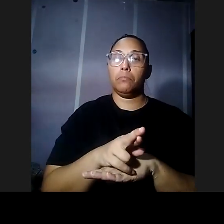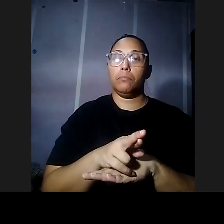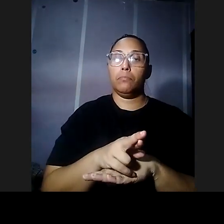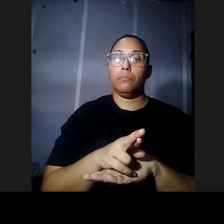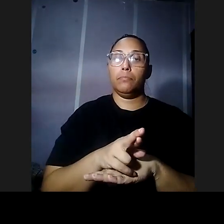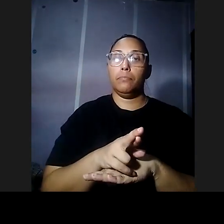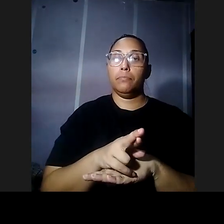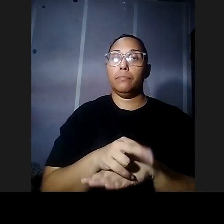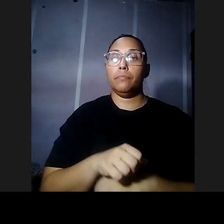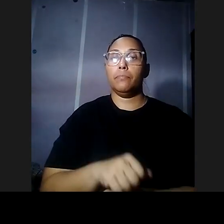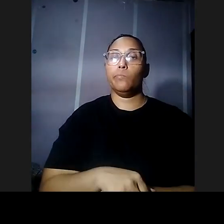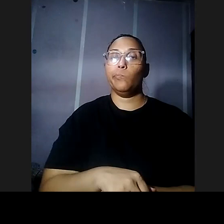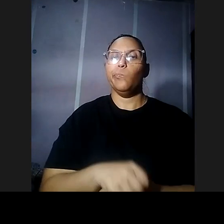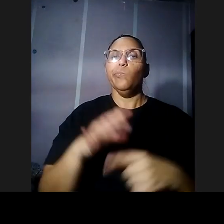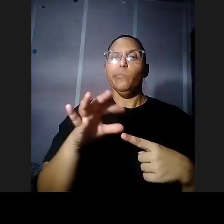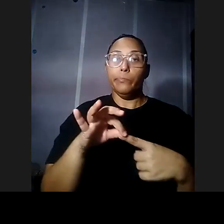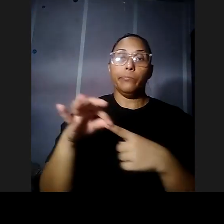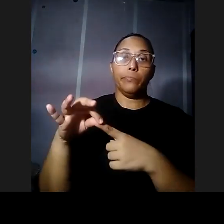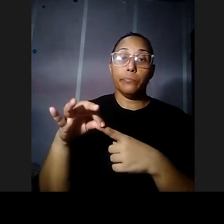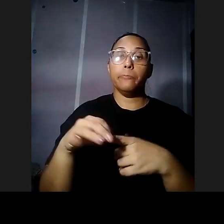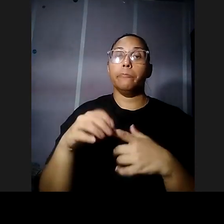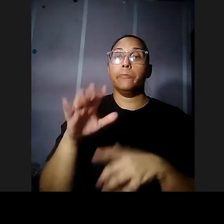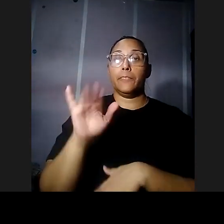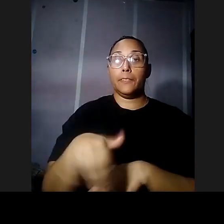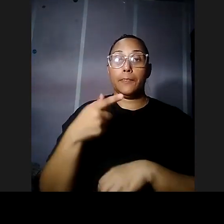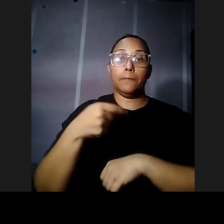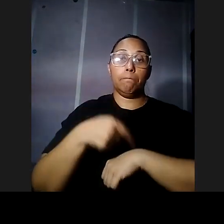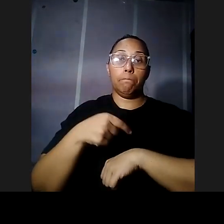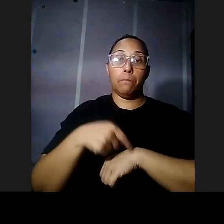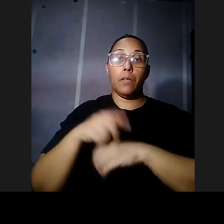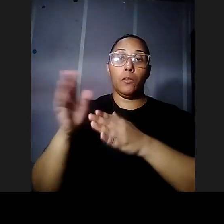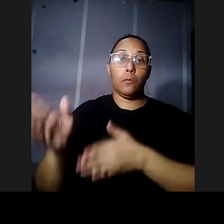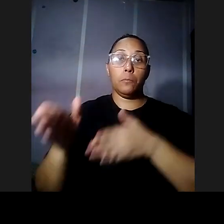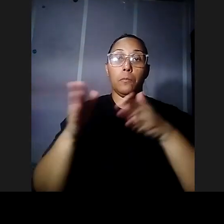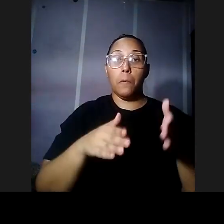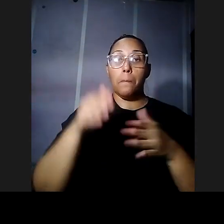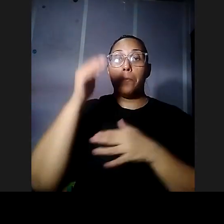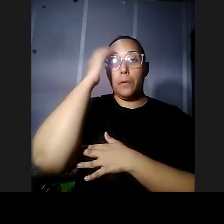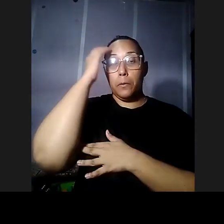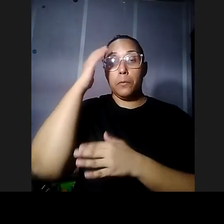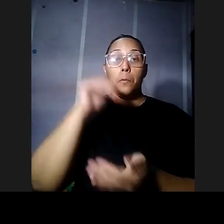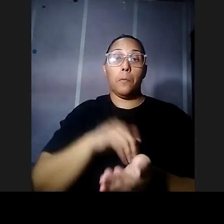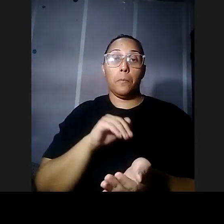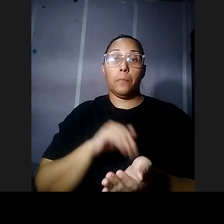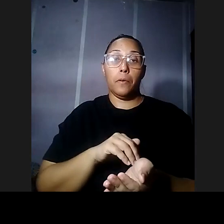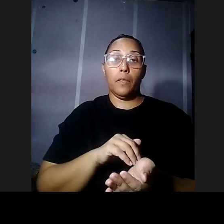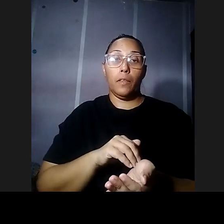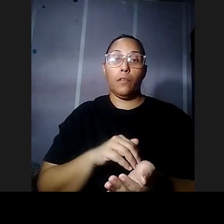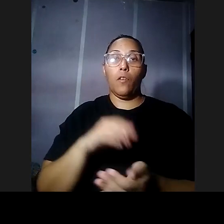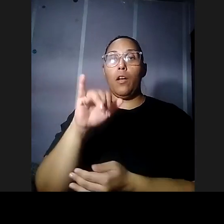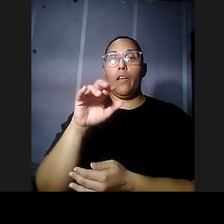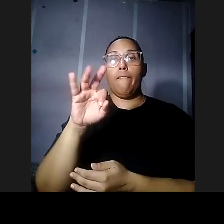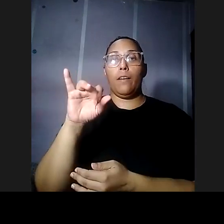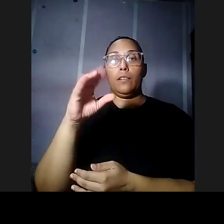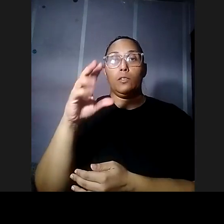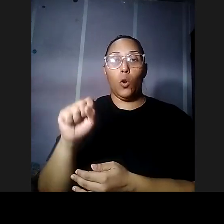descubrimiento que él hizo en ese momento va a pasar al conocimiento de médicos infectólogos en el sur de los